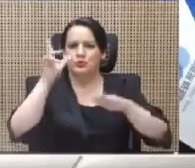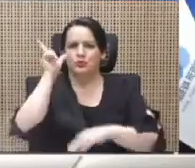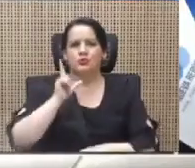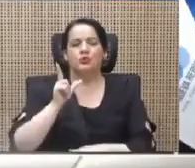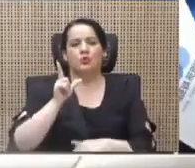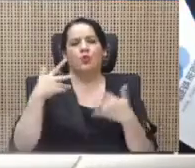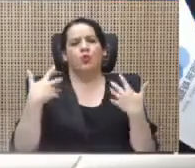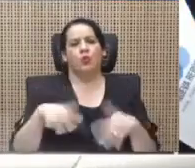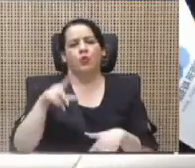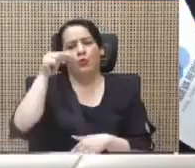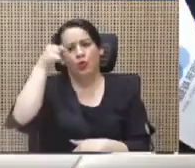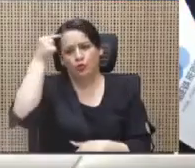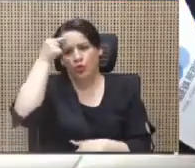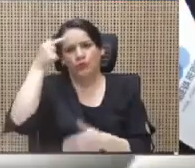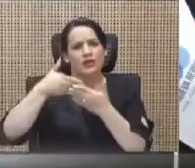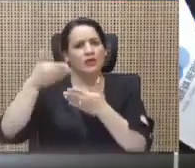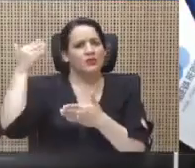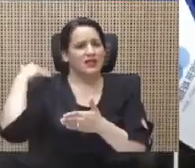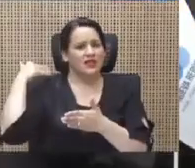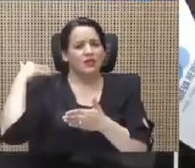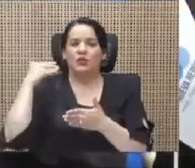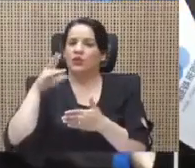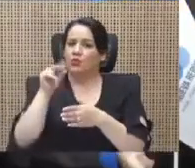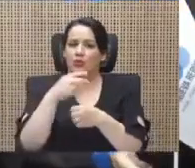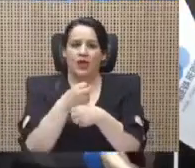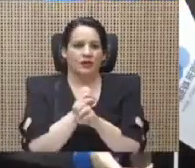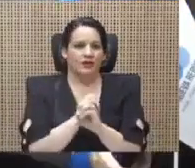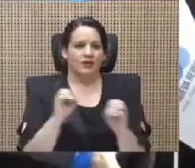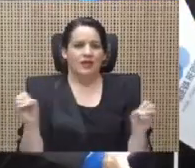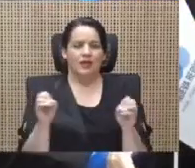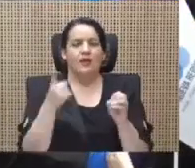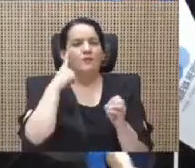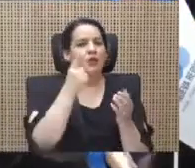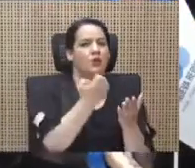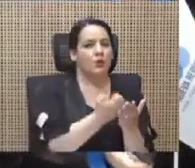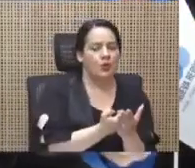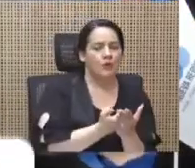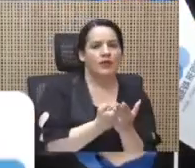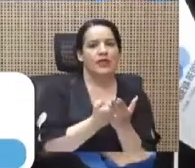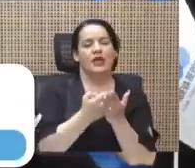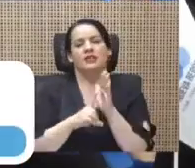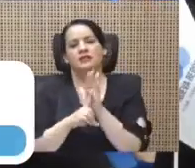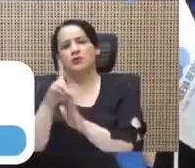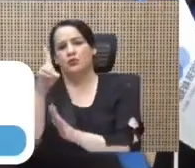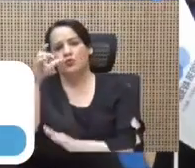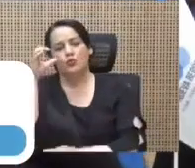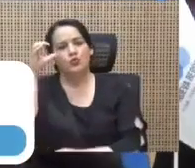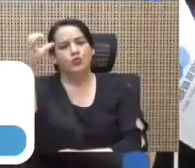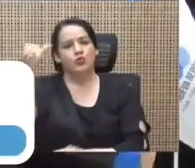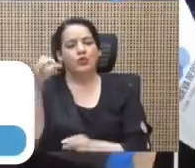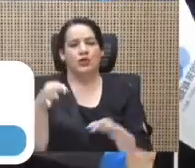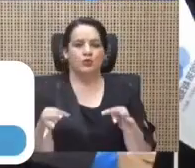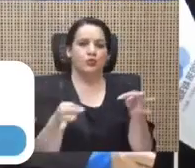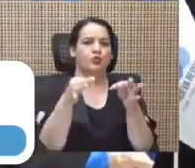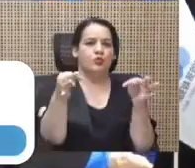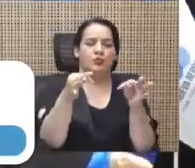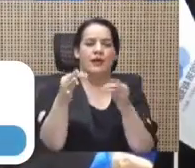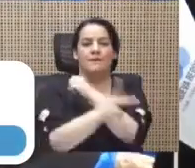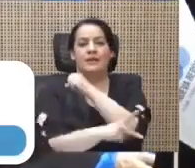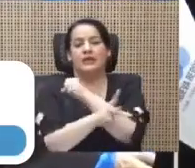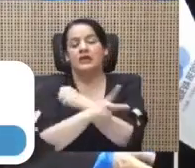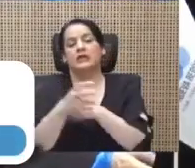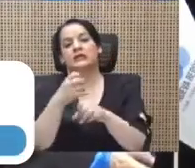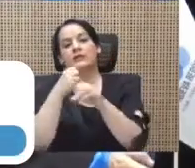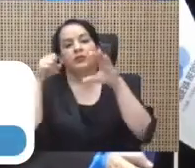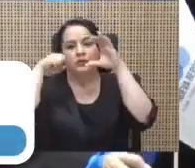provincia de Limón tan importante para la economía, el desarrollo, la cultura y el turismo en nuestro país. Hicimos una transmisión en vivo en